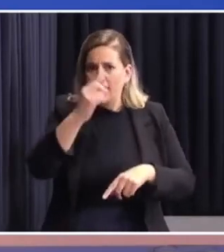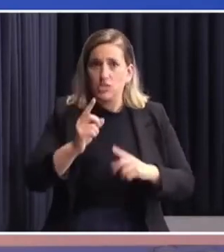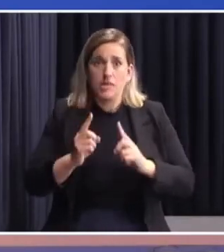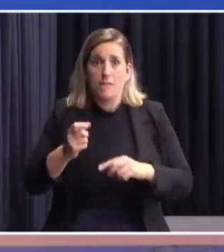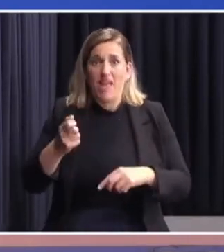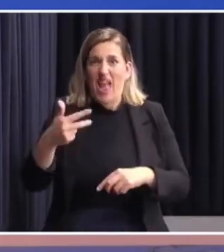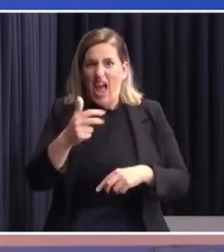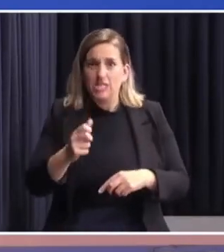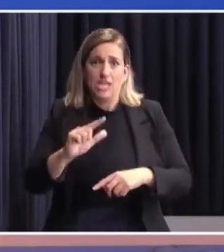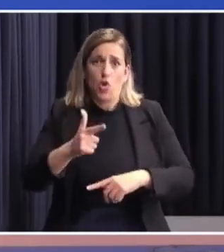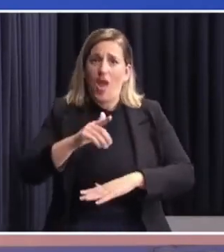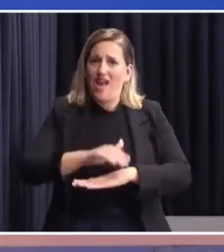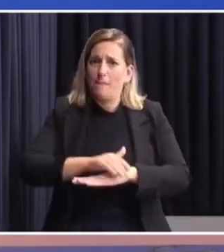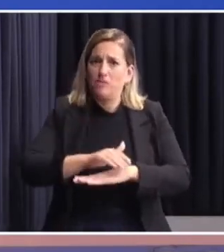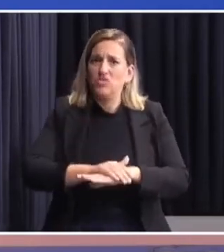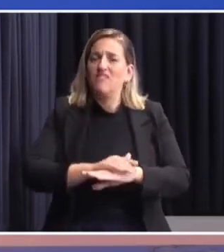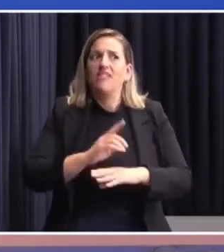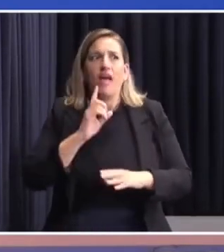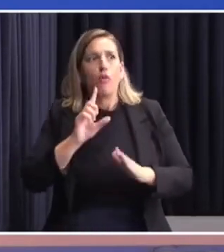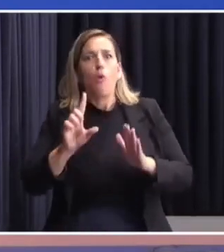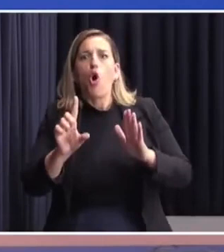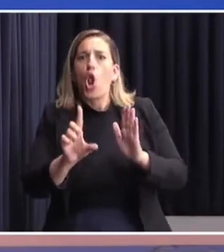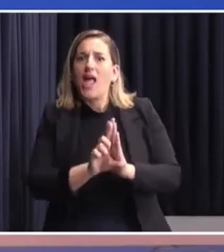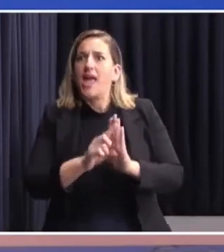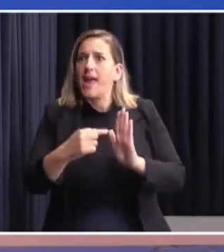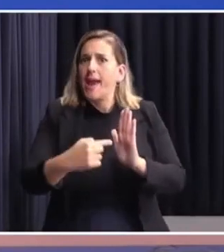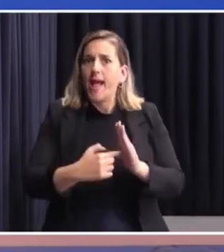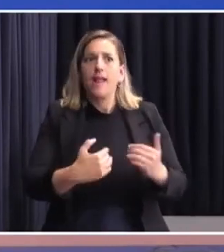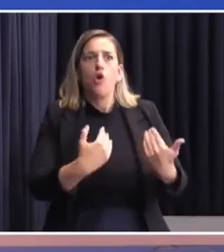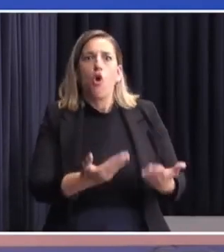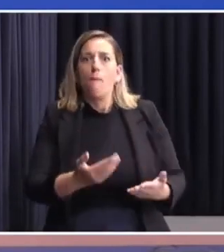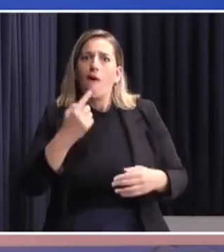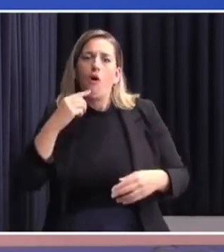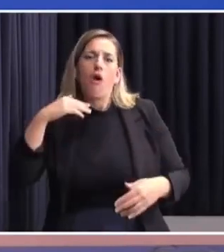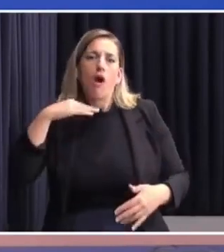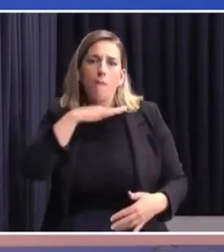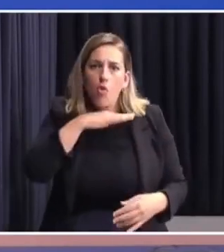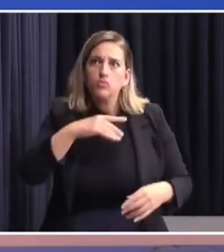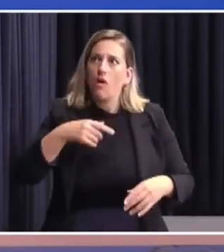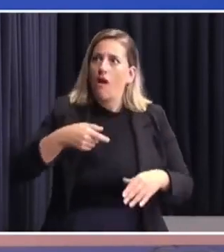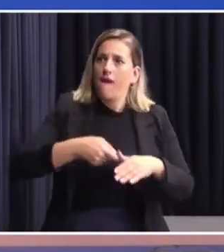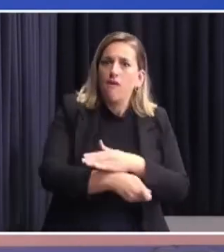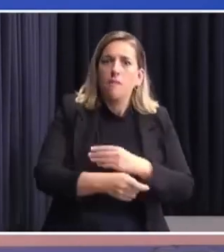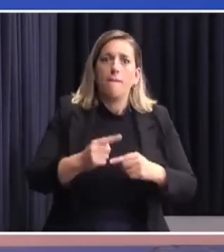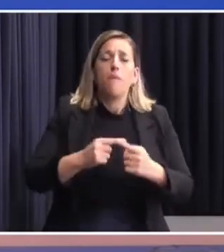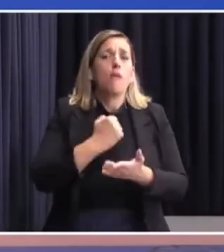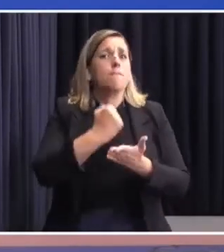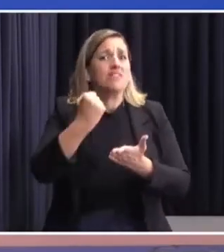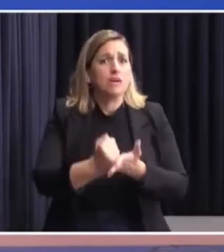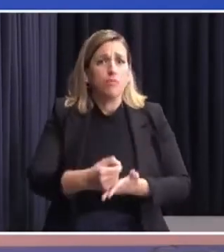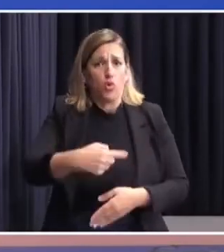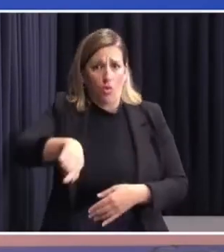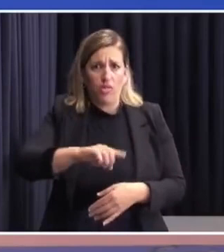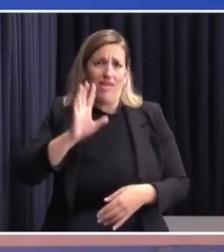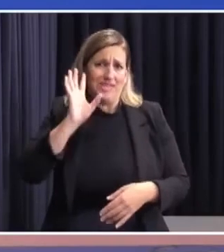no tienen ninguna responsabilidad legal en el otorgamiento del famoso pasaporte, el cual ustedes